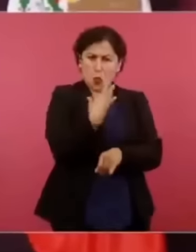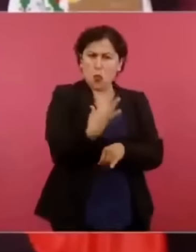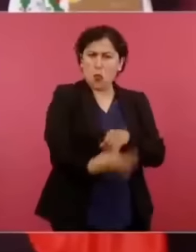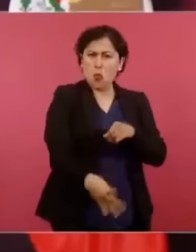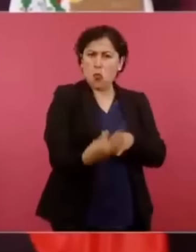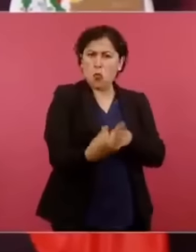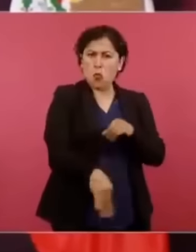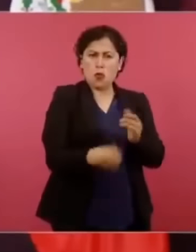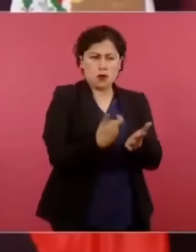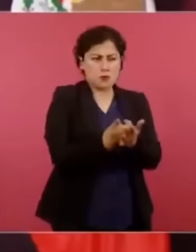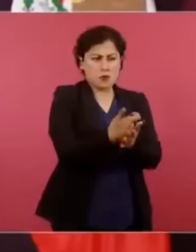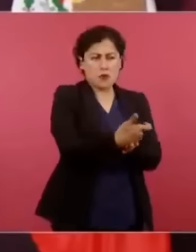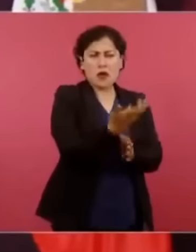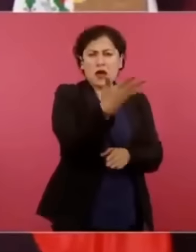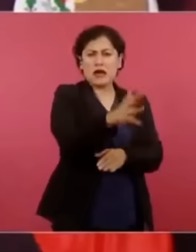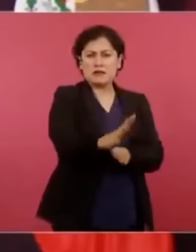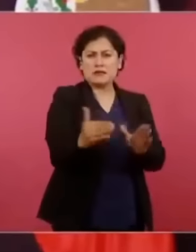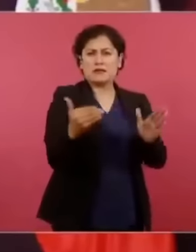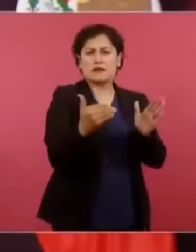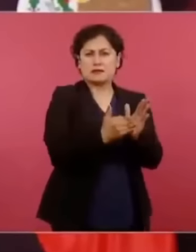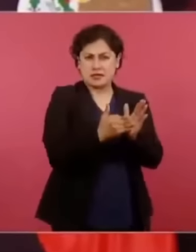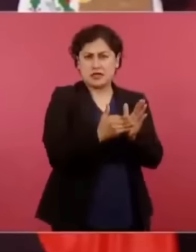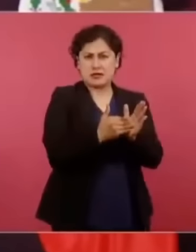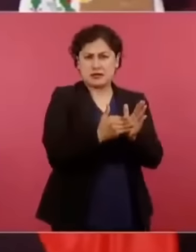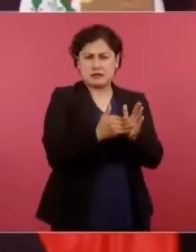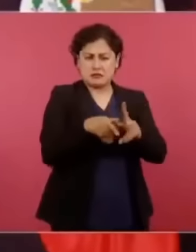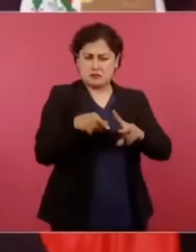iba a recibir tres mil pesos de pensión?